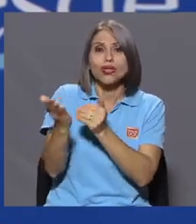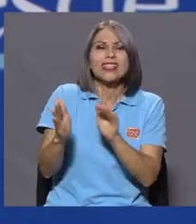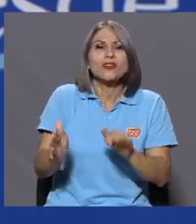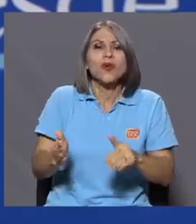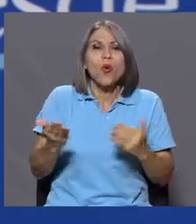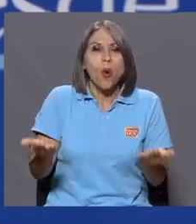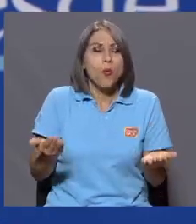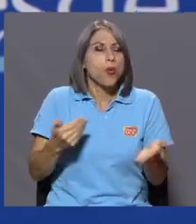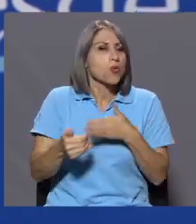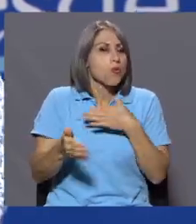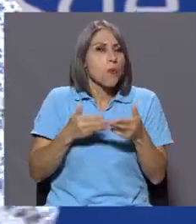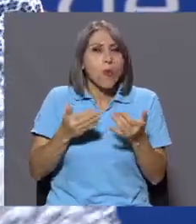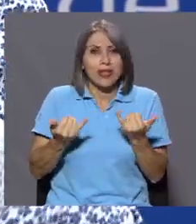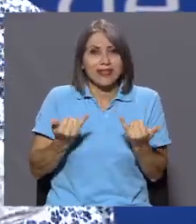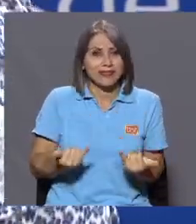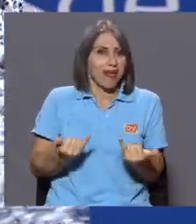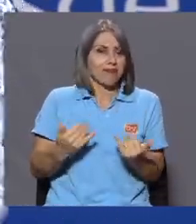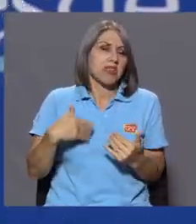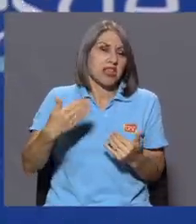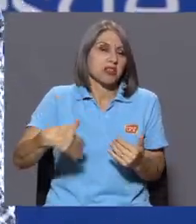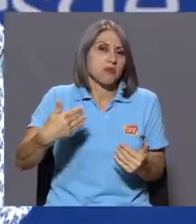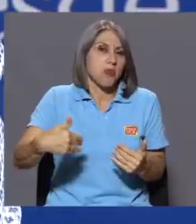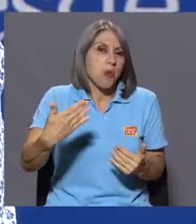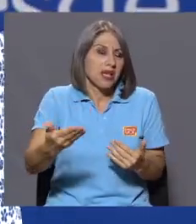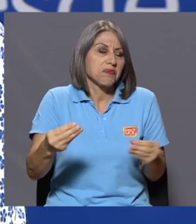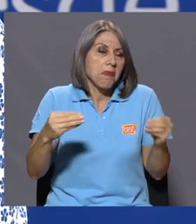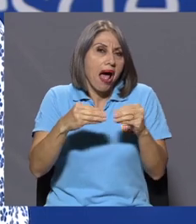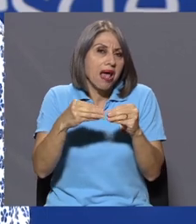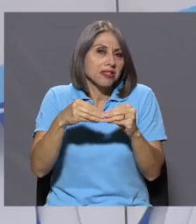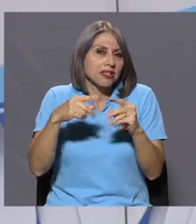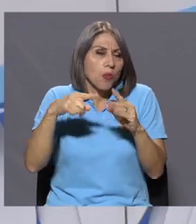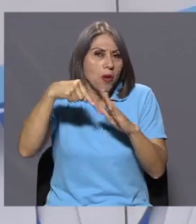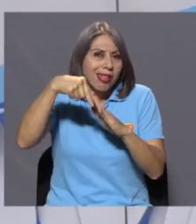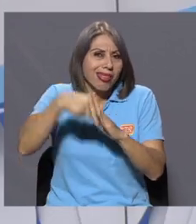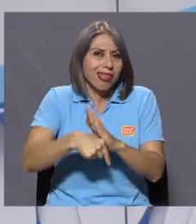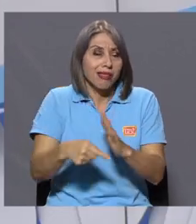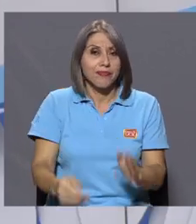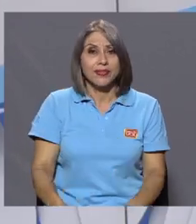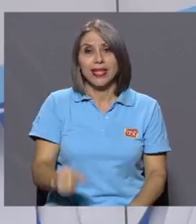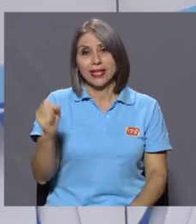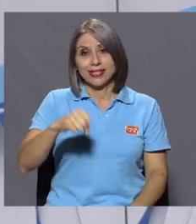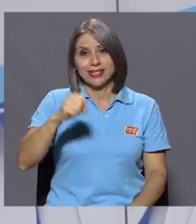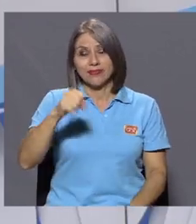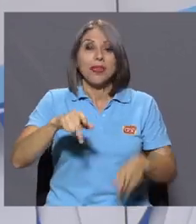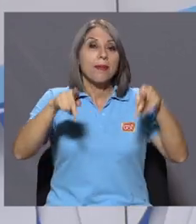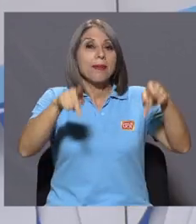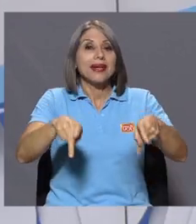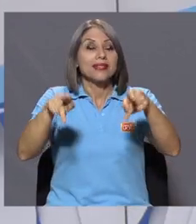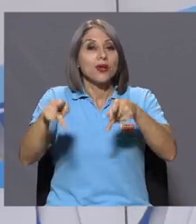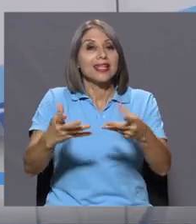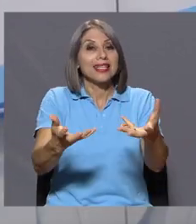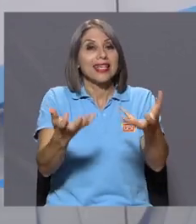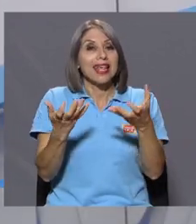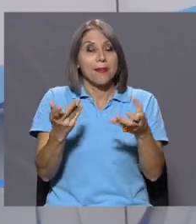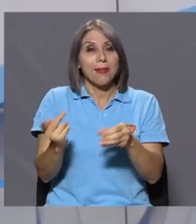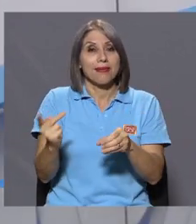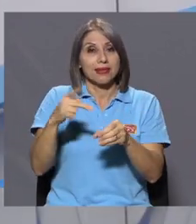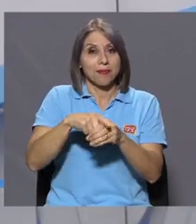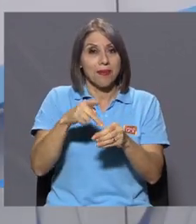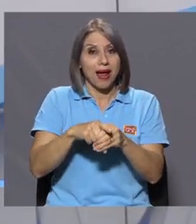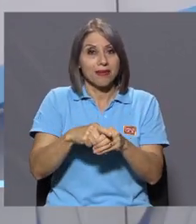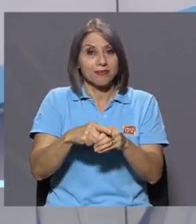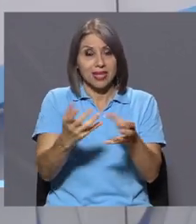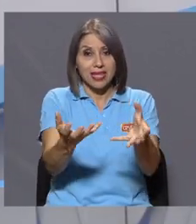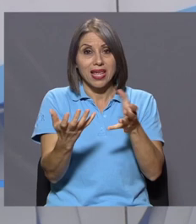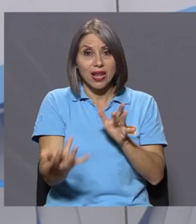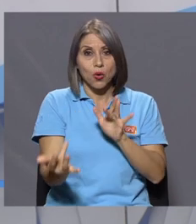aunque sea ya en un primer momento? Y después, pues, detallar todo lo demás. Sí. Y las personas que quieran participar, que quieran